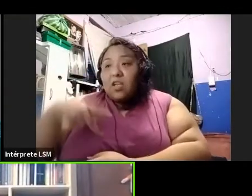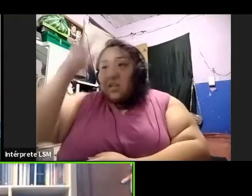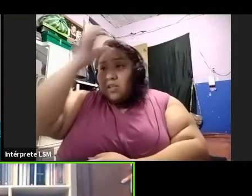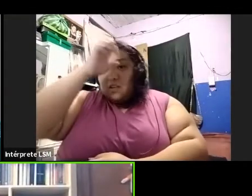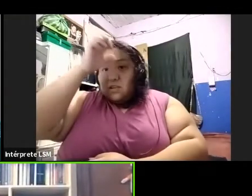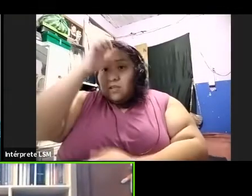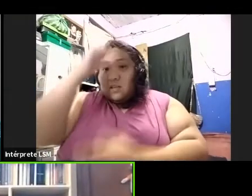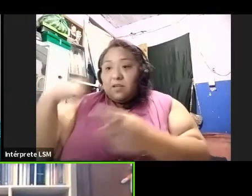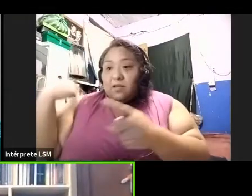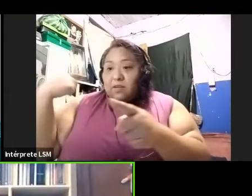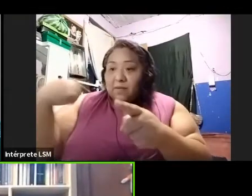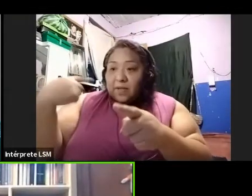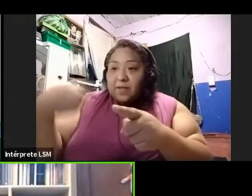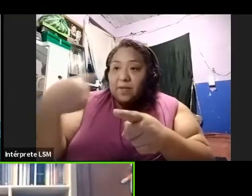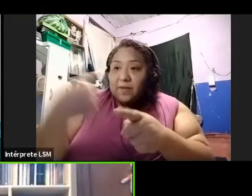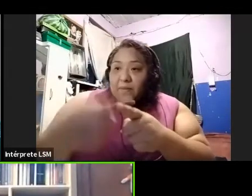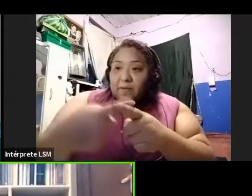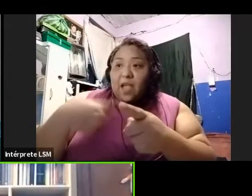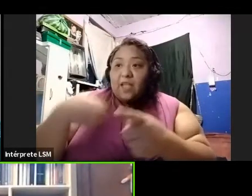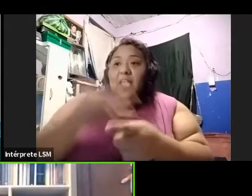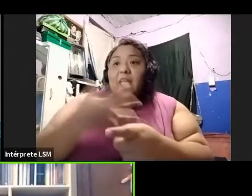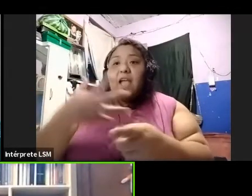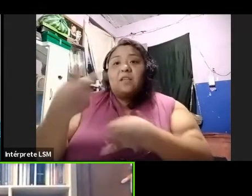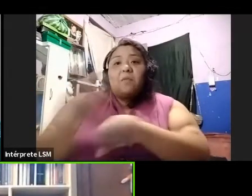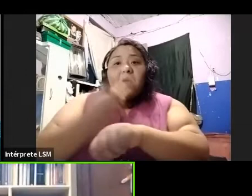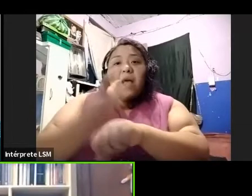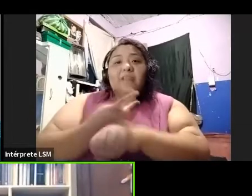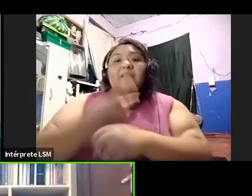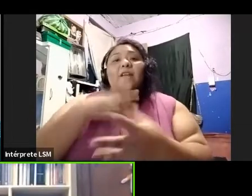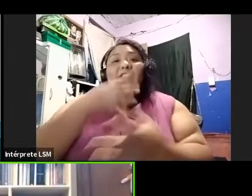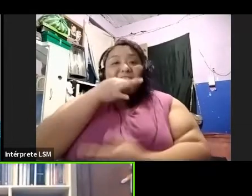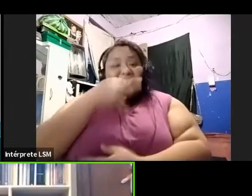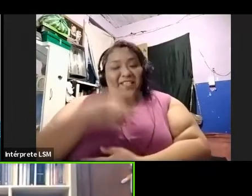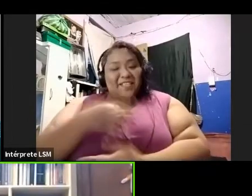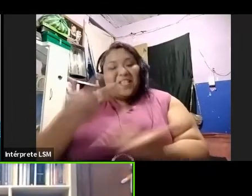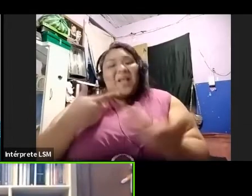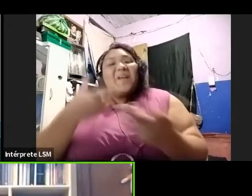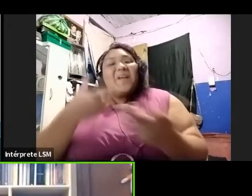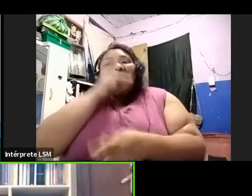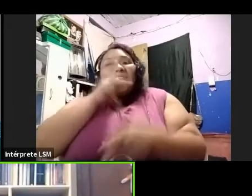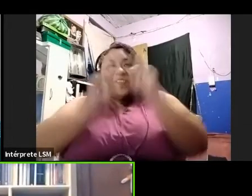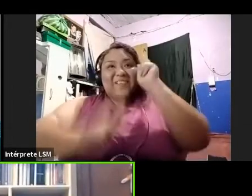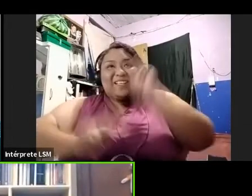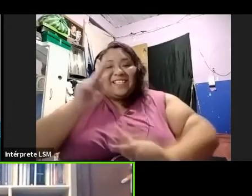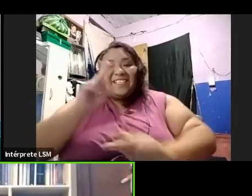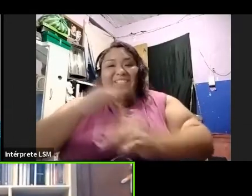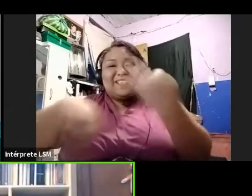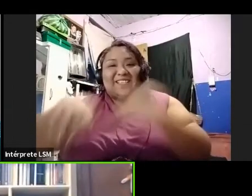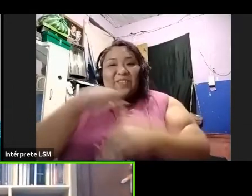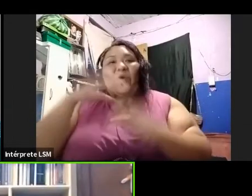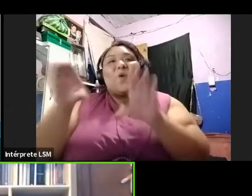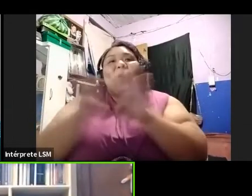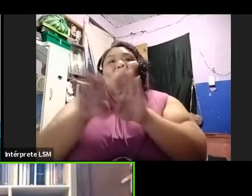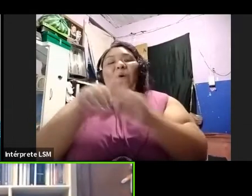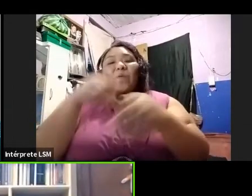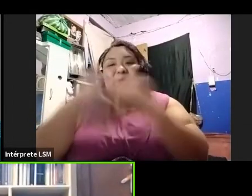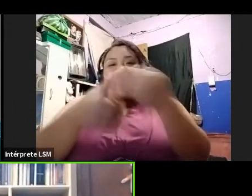trayectoria, qué es lo que ha sucedido. Cuéntanos cómo ha sido toda esta, todo este camino.